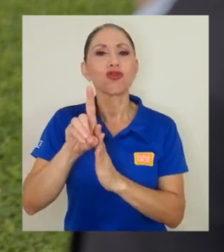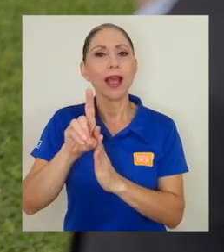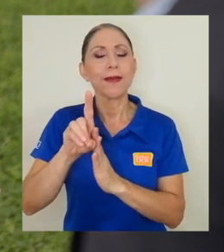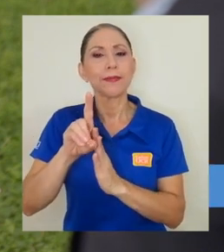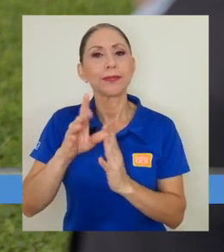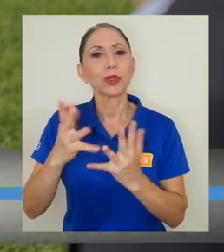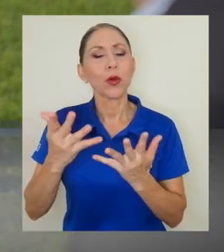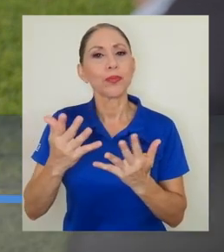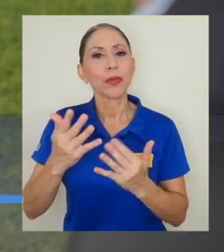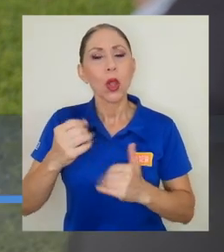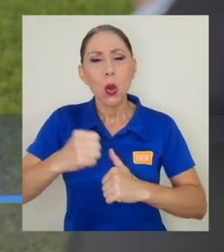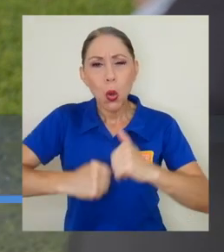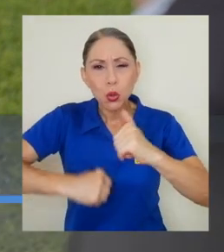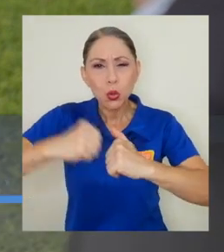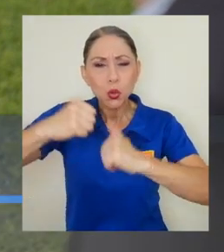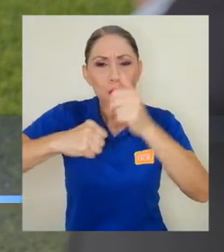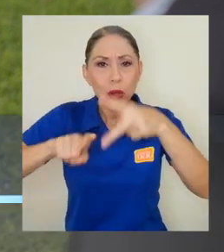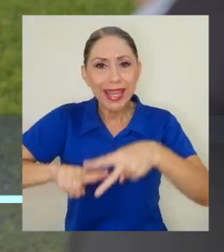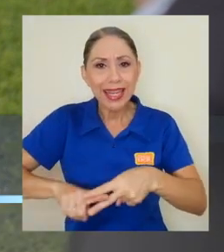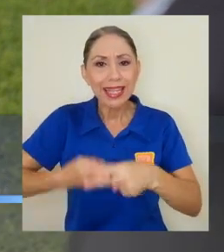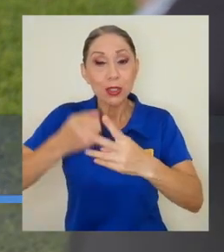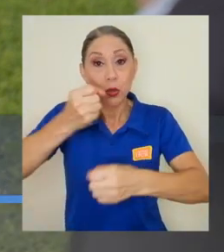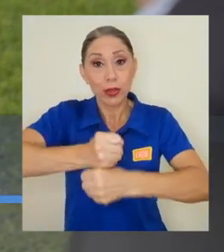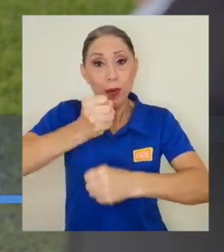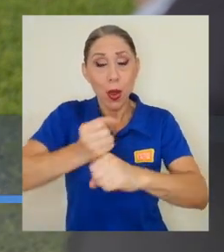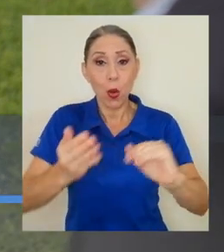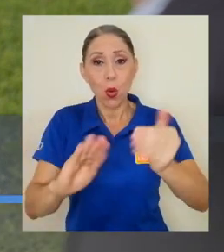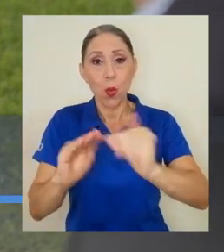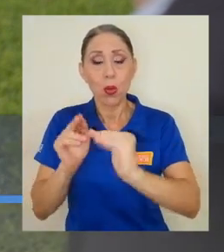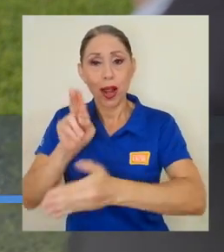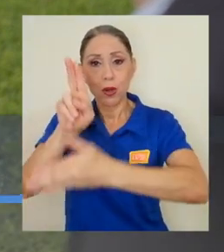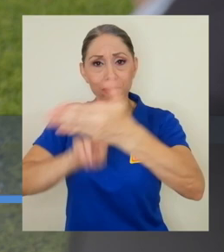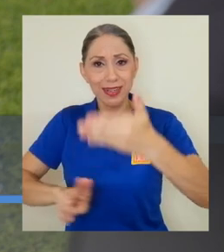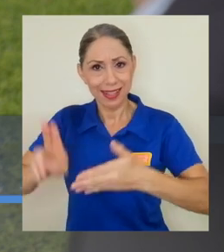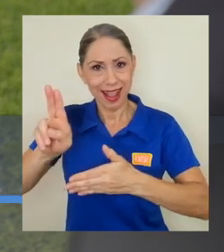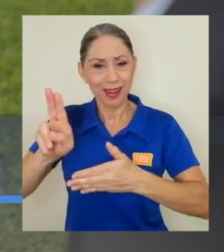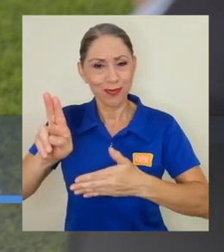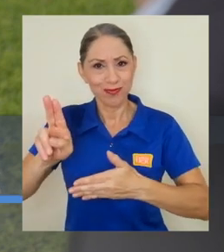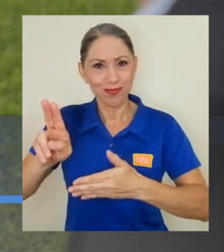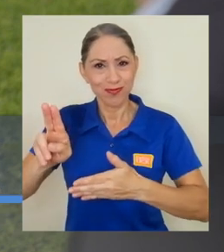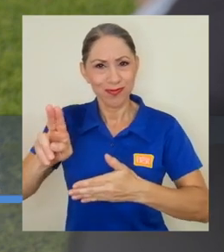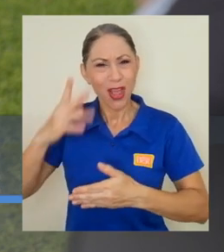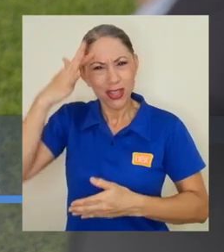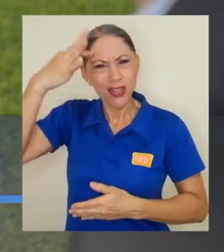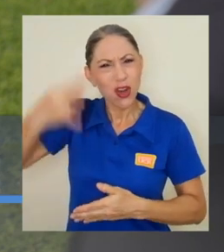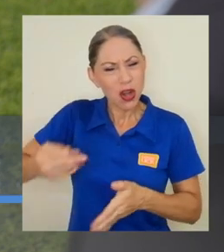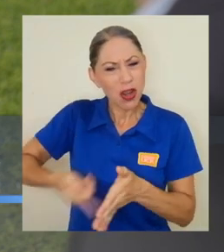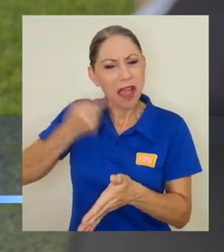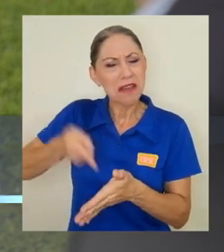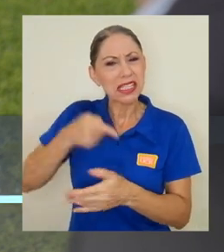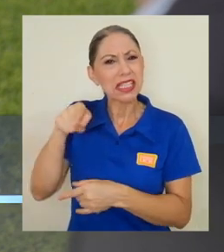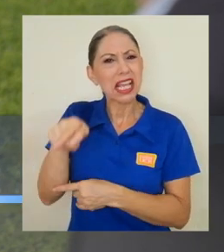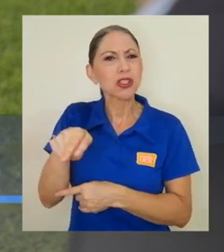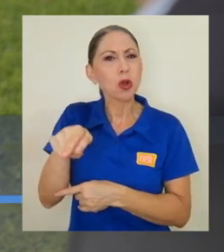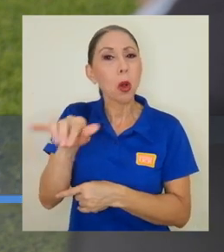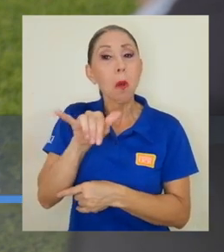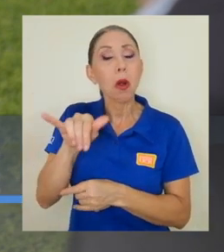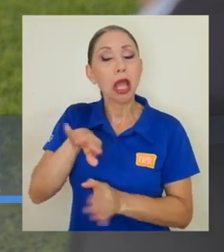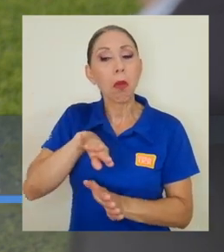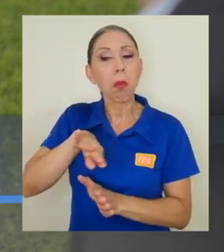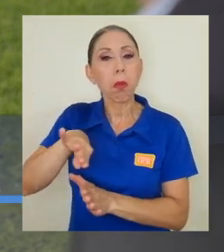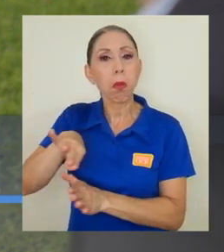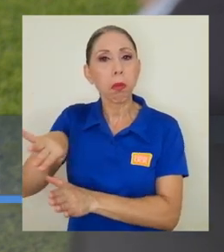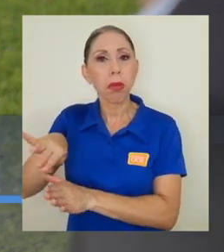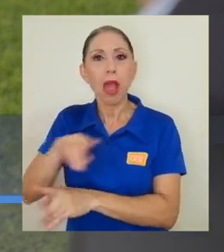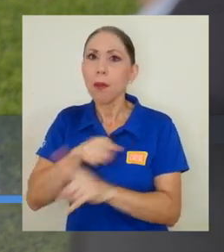construcción y el inicio de un trabajo comunal universitario, que creo que a veces eso se ha dejado un poco como relegado,